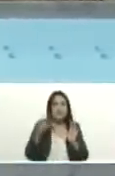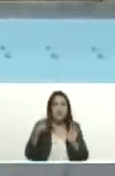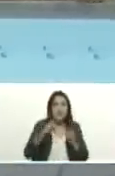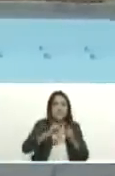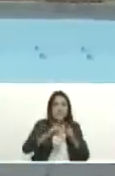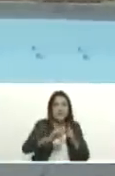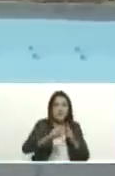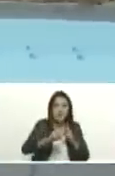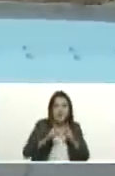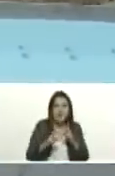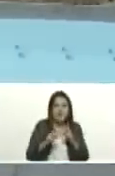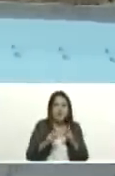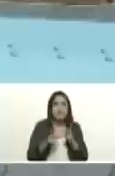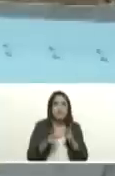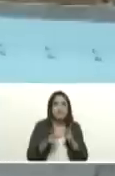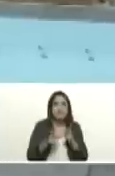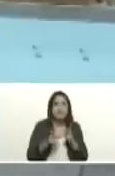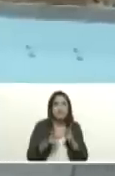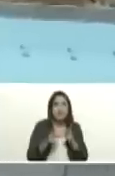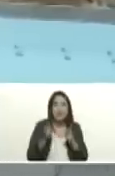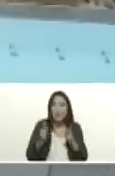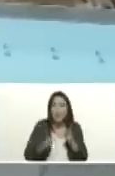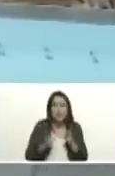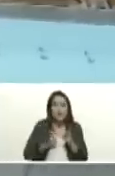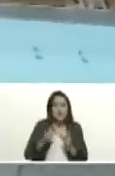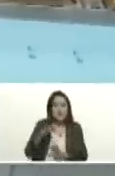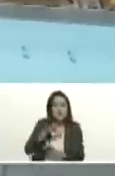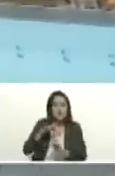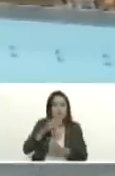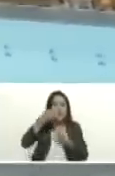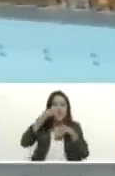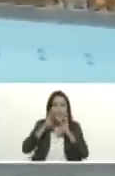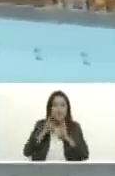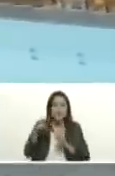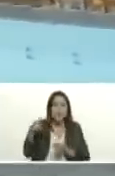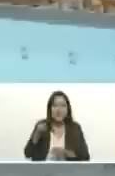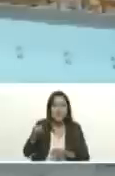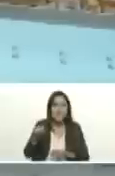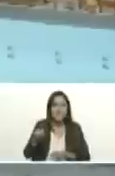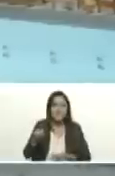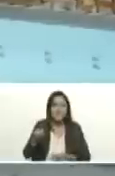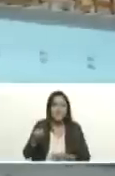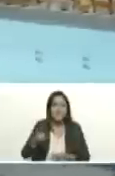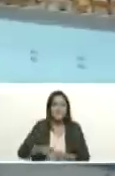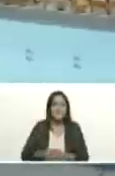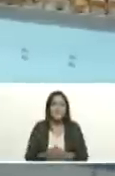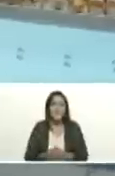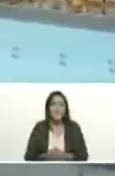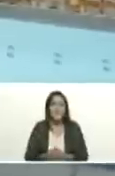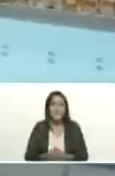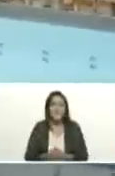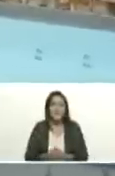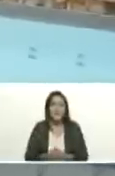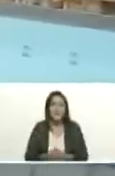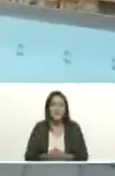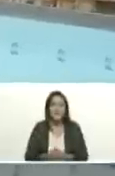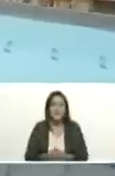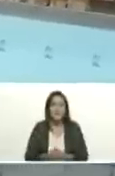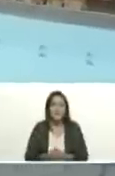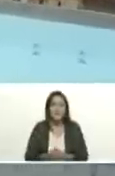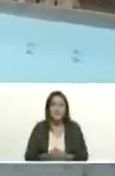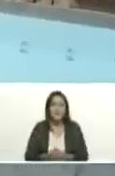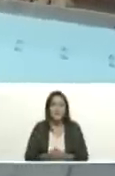sobrevenidas atención especial mi comandante presidente como usted lo ha dicho para la dotación de las